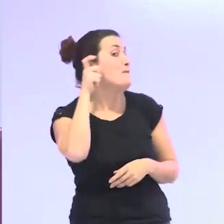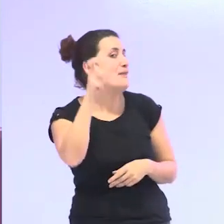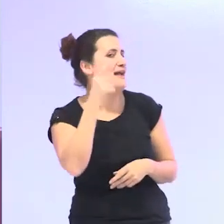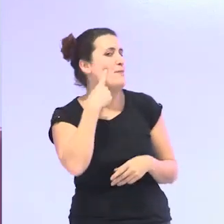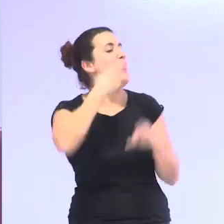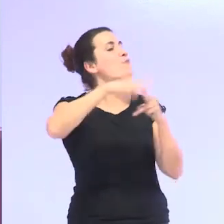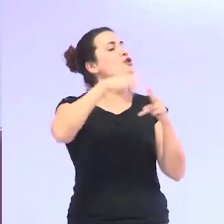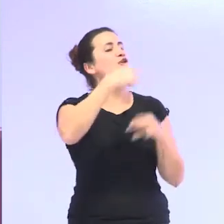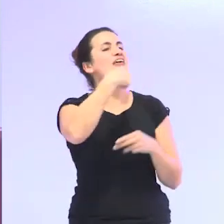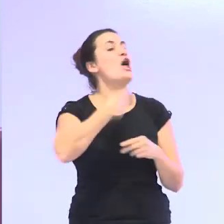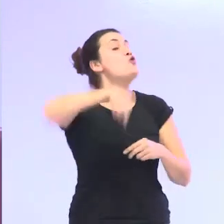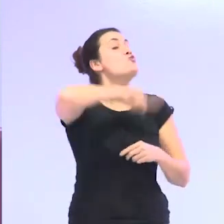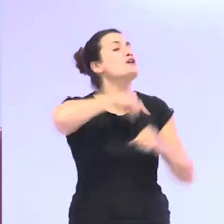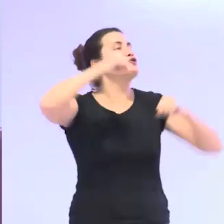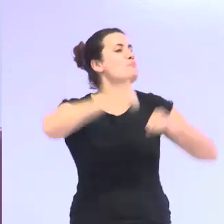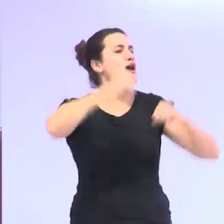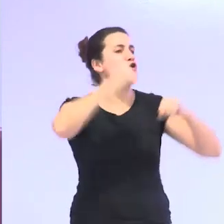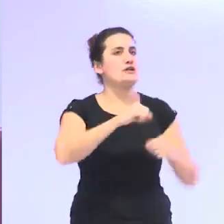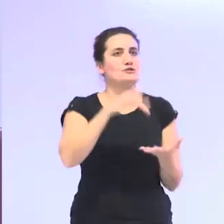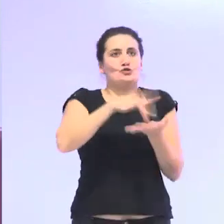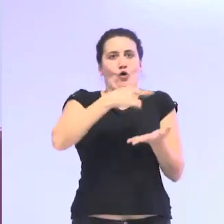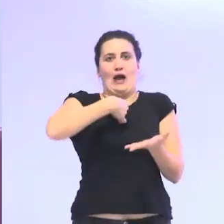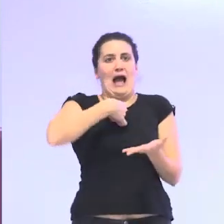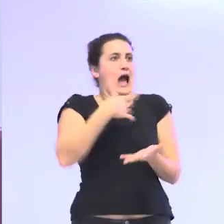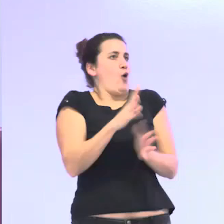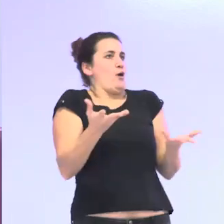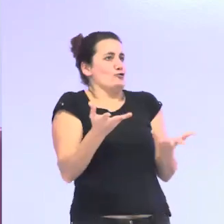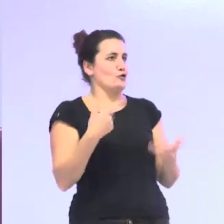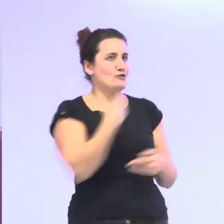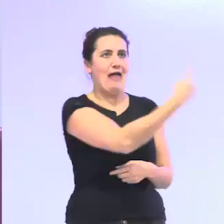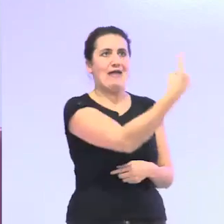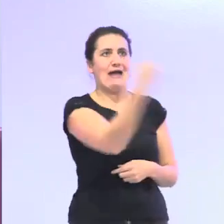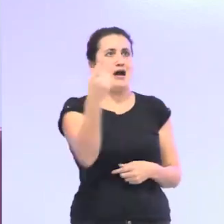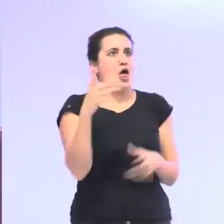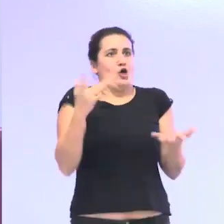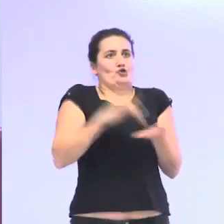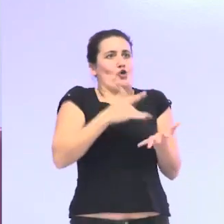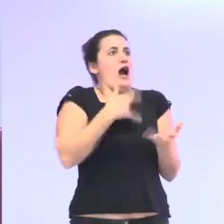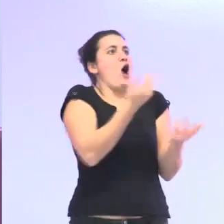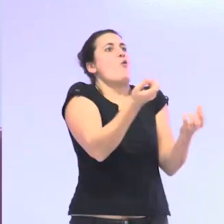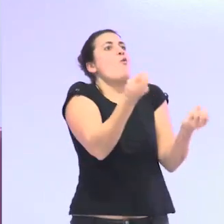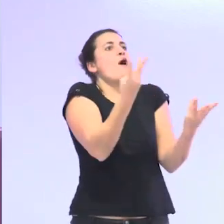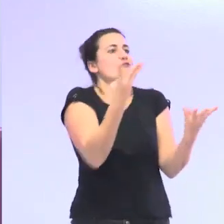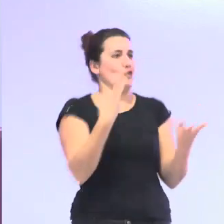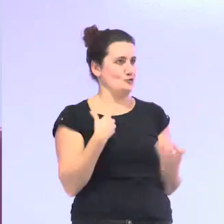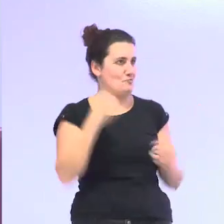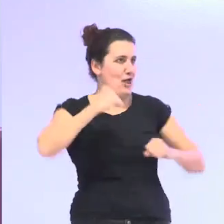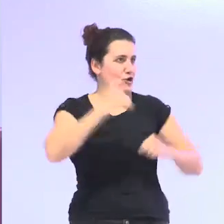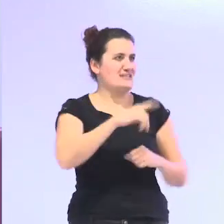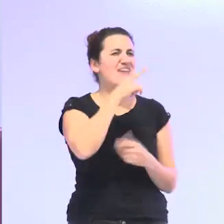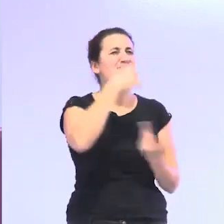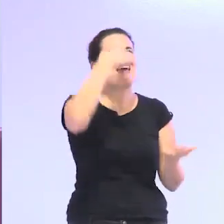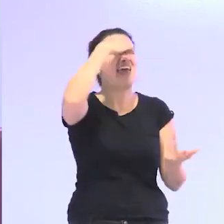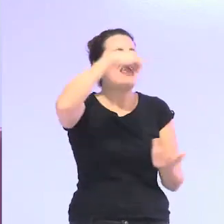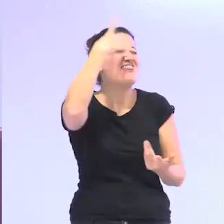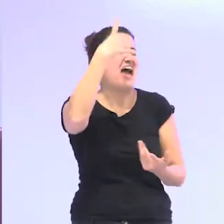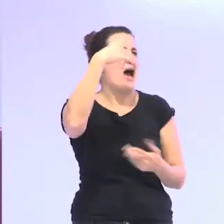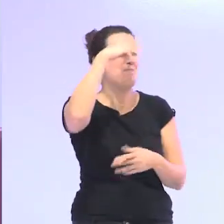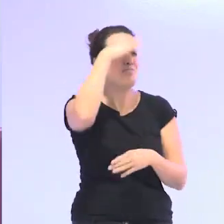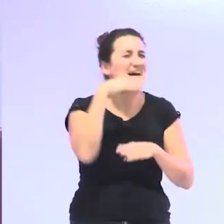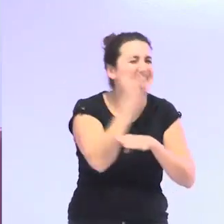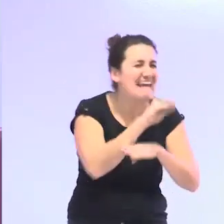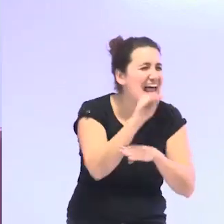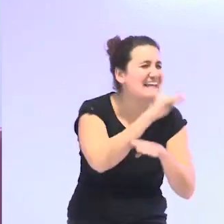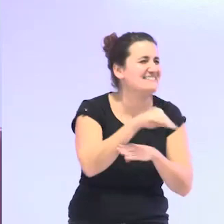dicen nuestros mayores yo pienso a cuántos tocamos cuántos nos tocan a cada uno esta idea paternalista infantilizadora